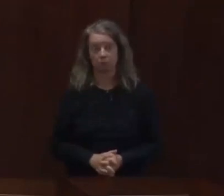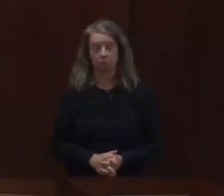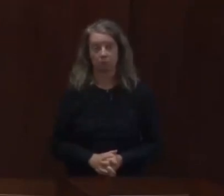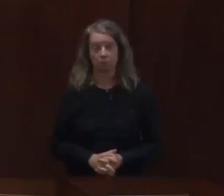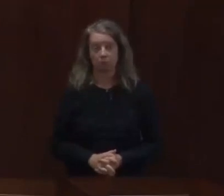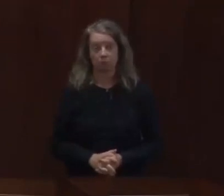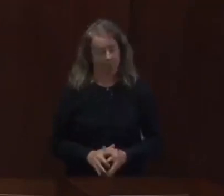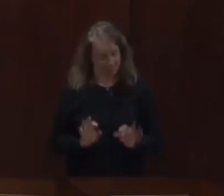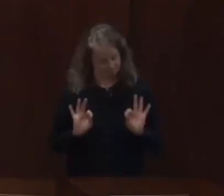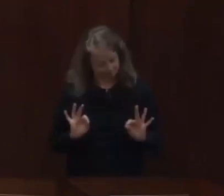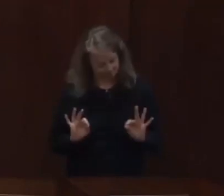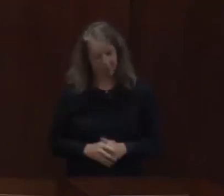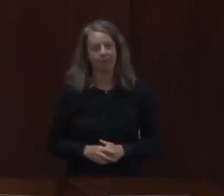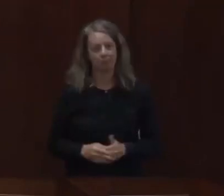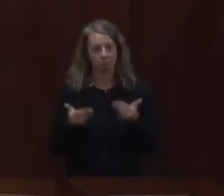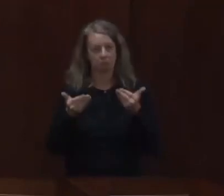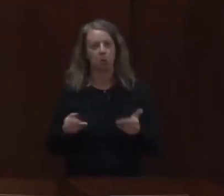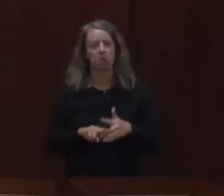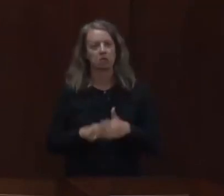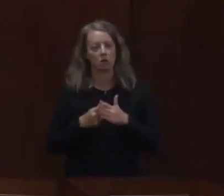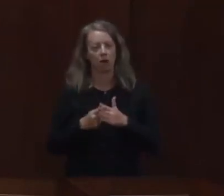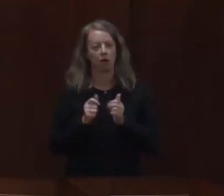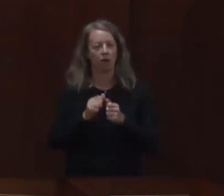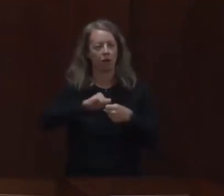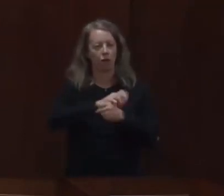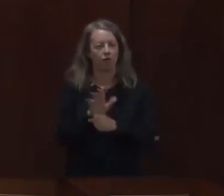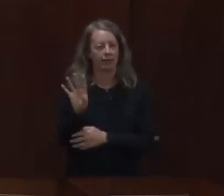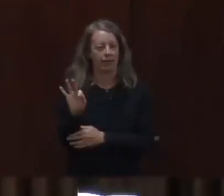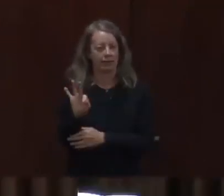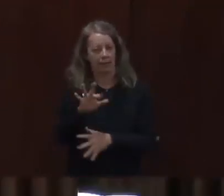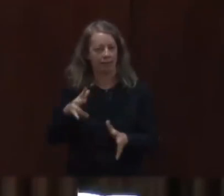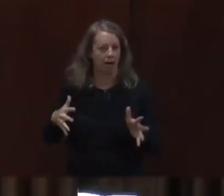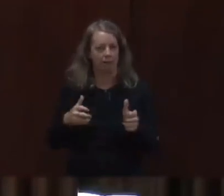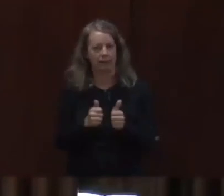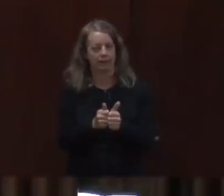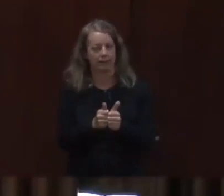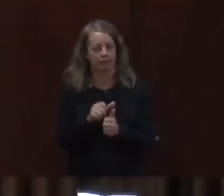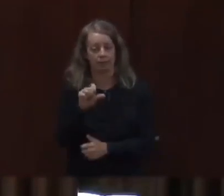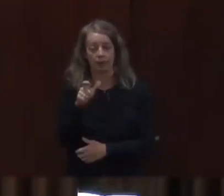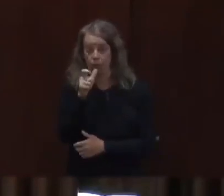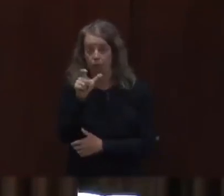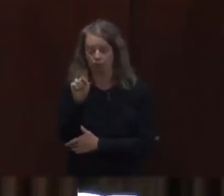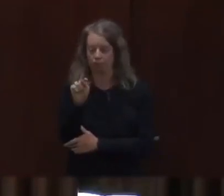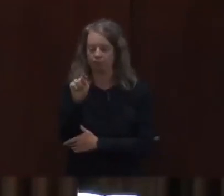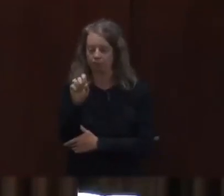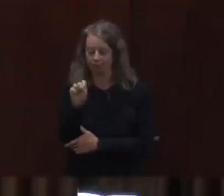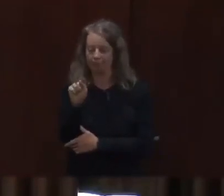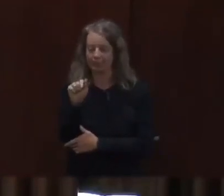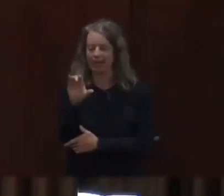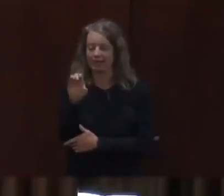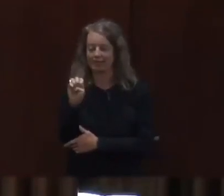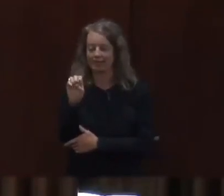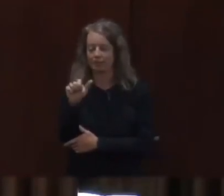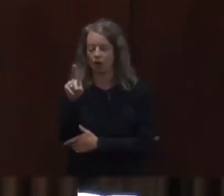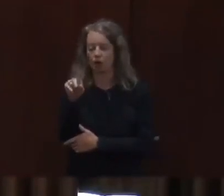otros. Ha habido algunos cambios para hoy. Buenas tardes a todos.